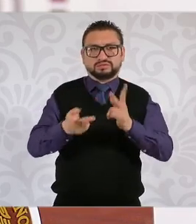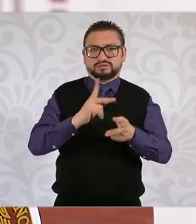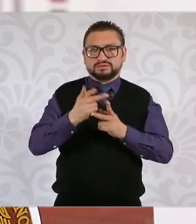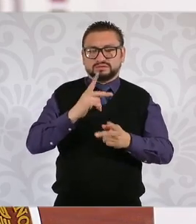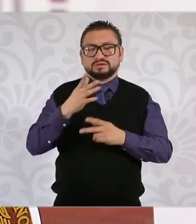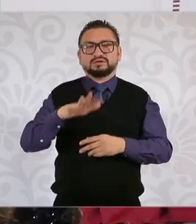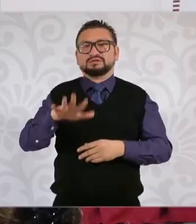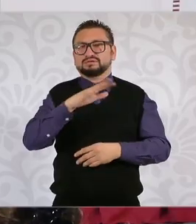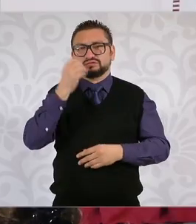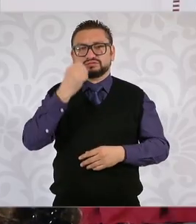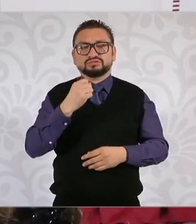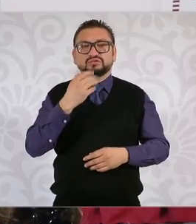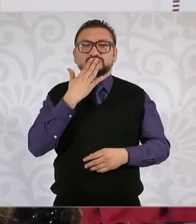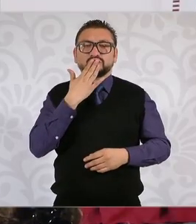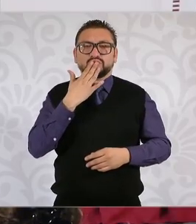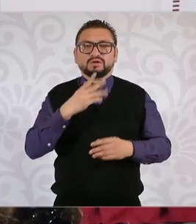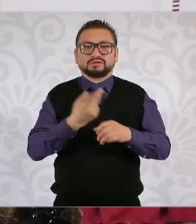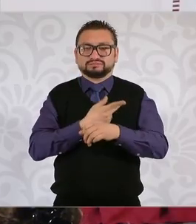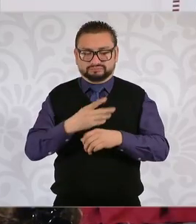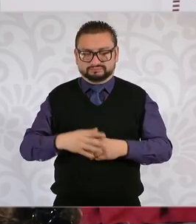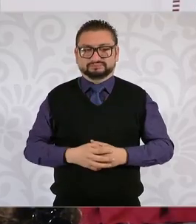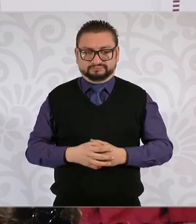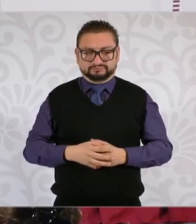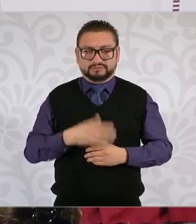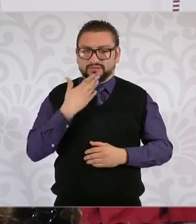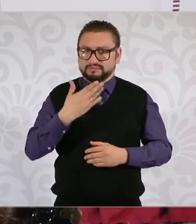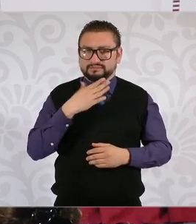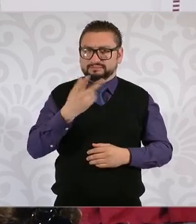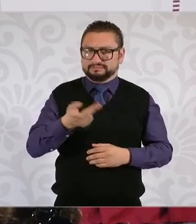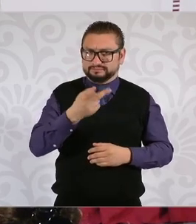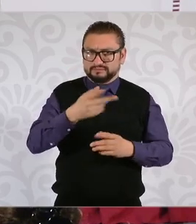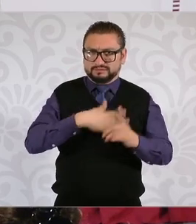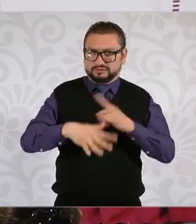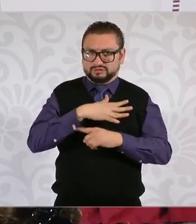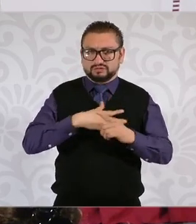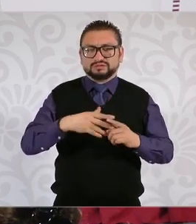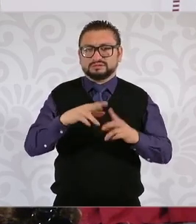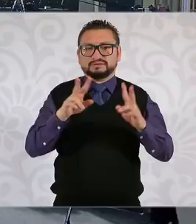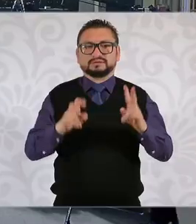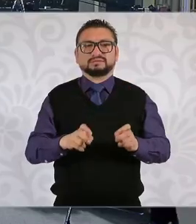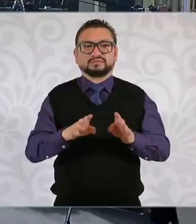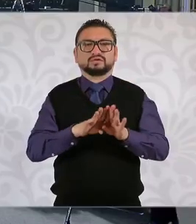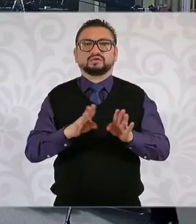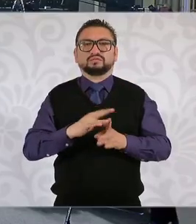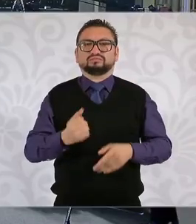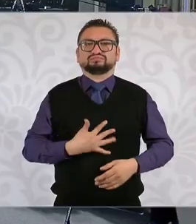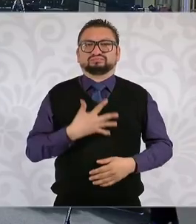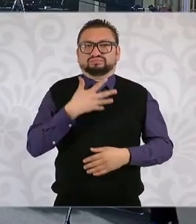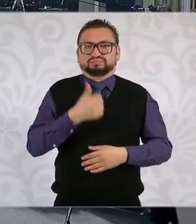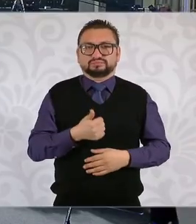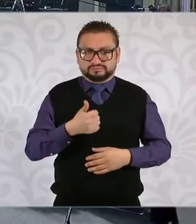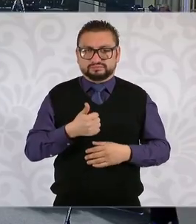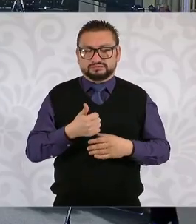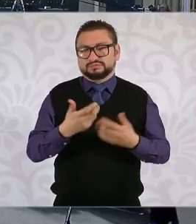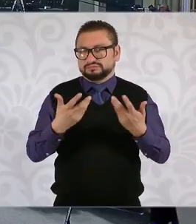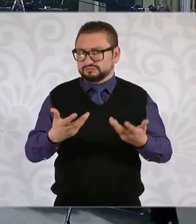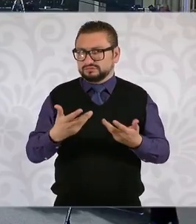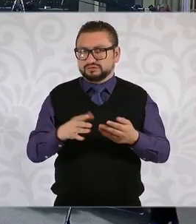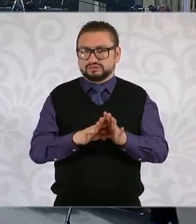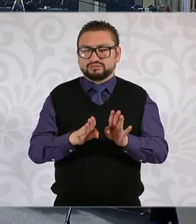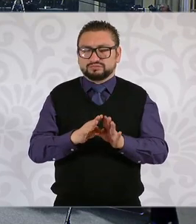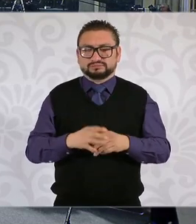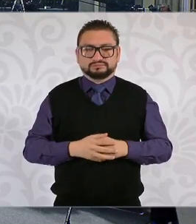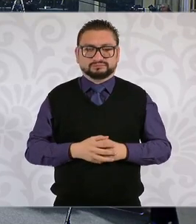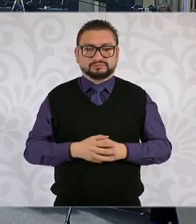Sonora con todas sus virtudes. Claro, cómo no. En este contexto se habla de polos de bienestar y bueno, yo